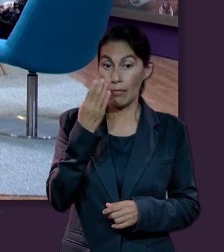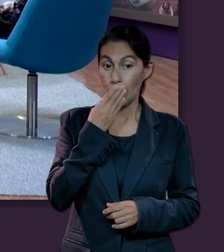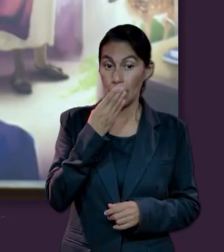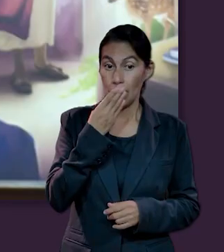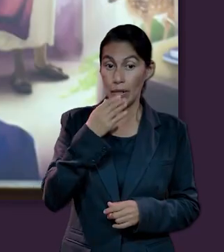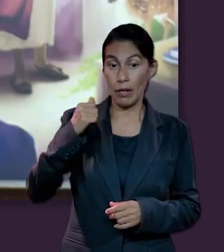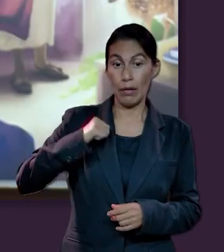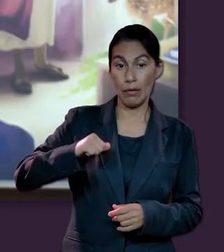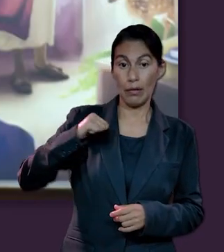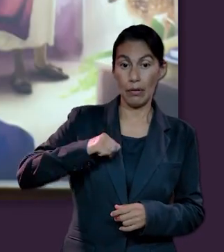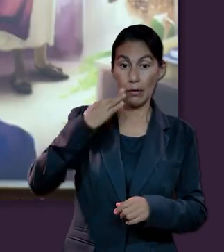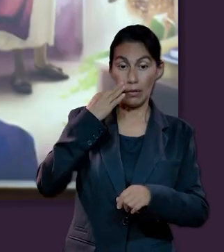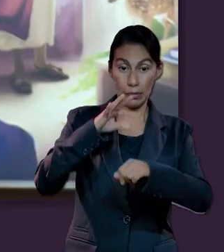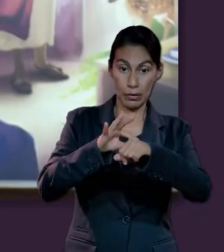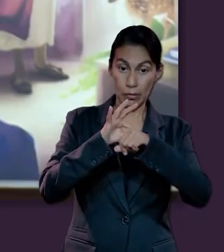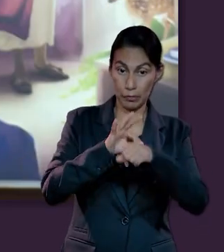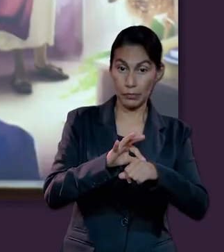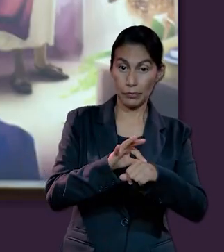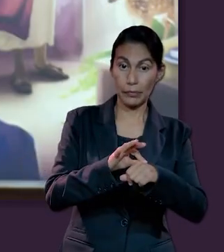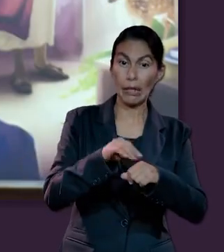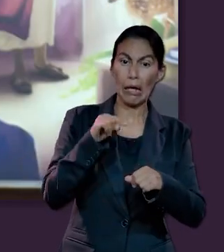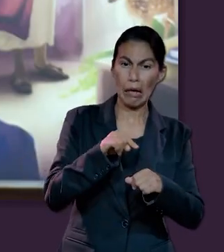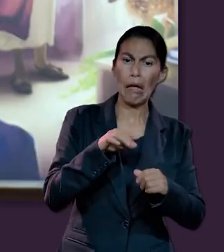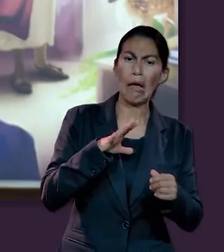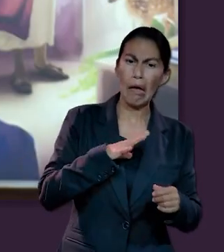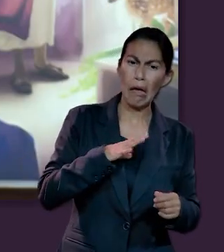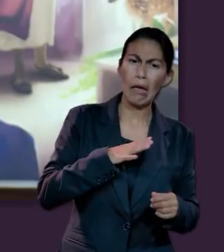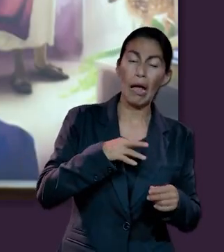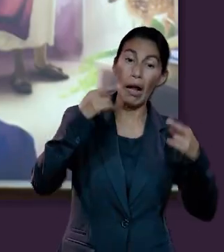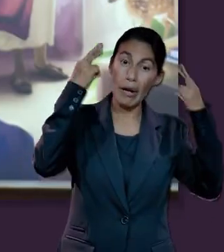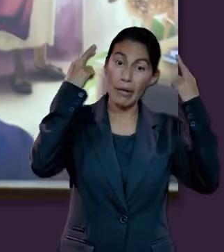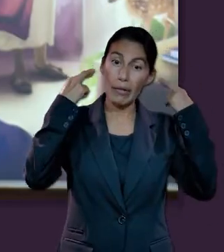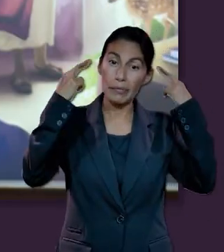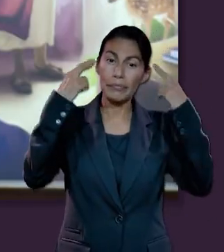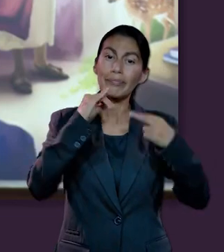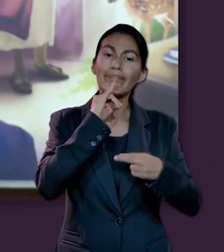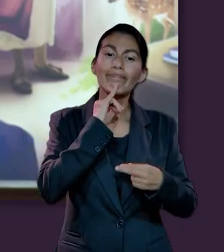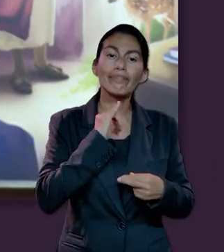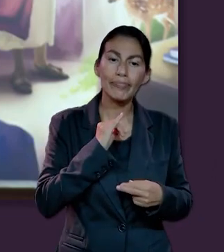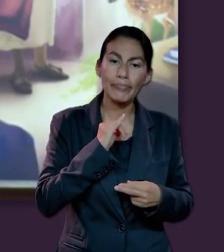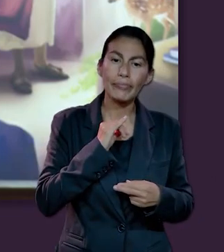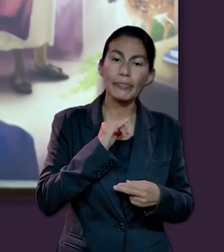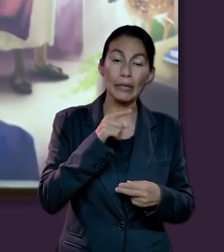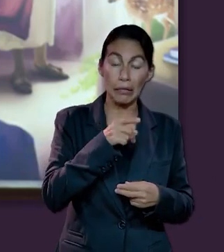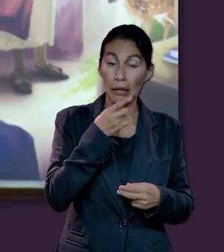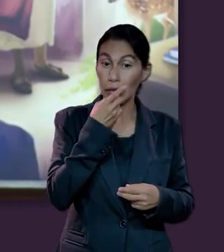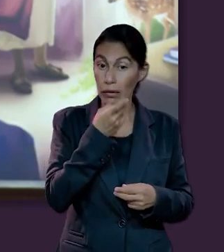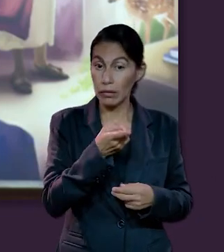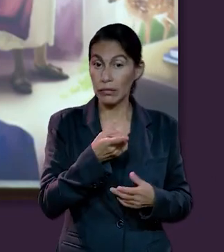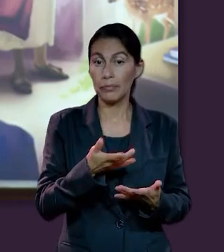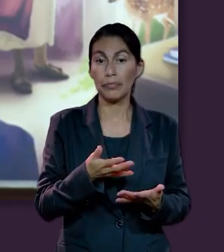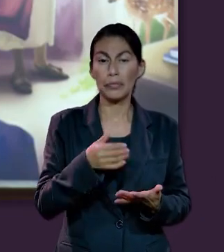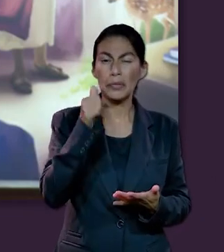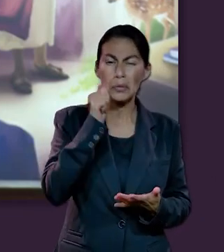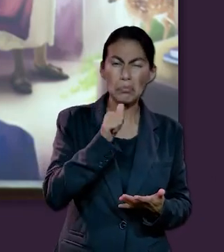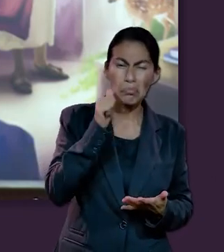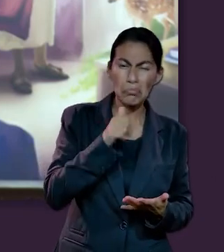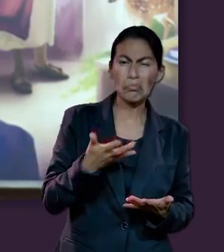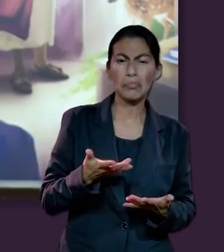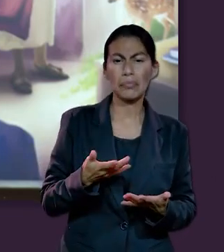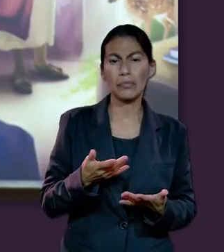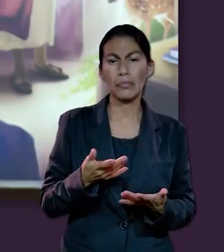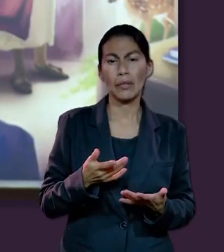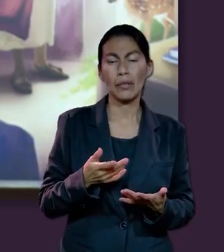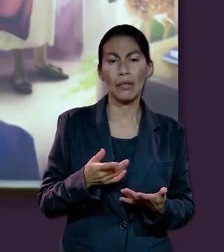Testamento, vamos a ver cuando se presentan los reyes de Israel, que siempre se dicen,